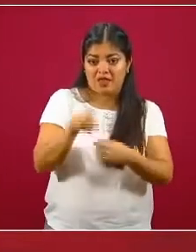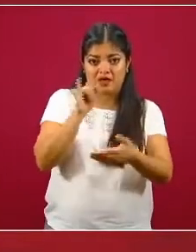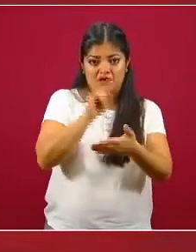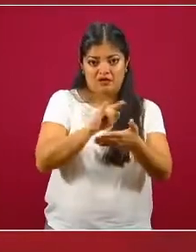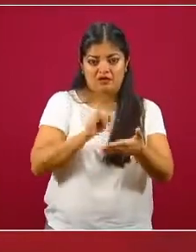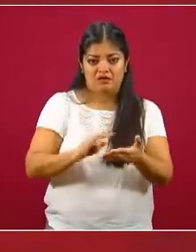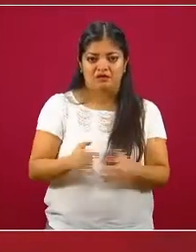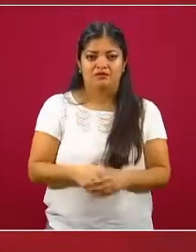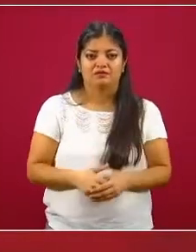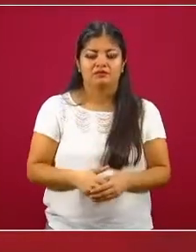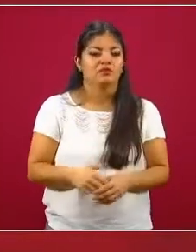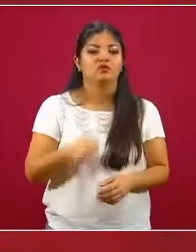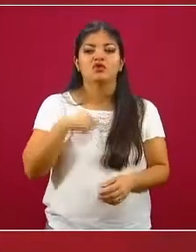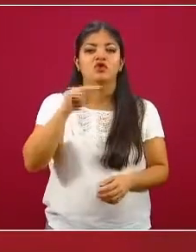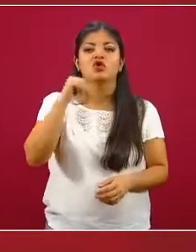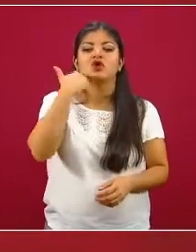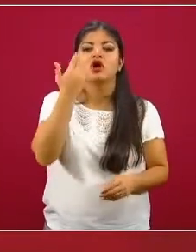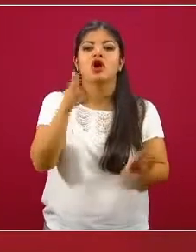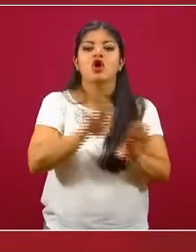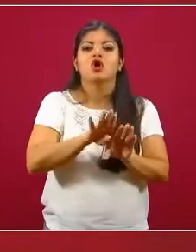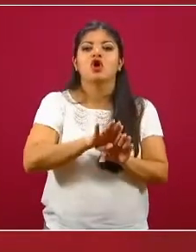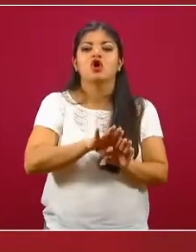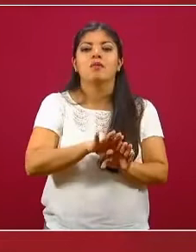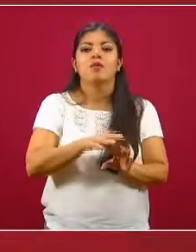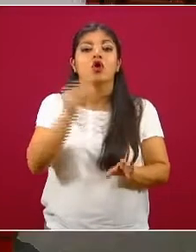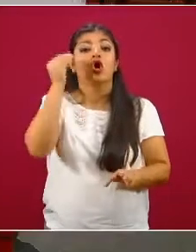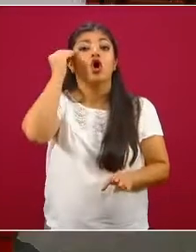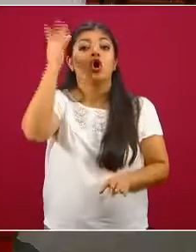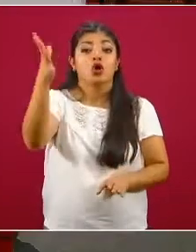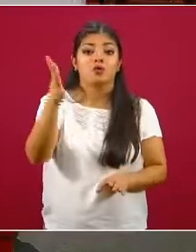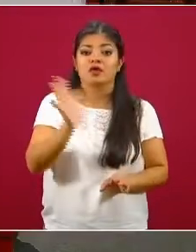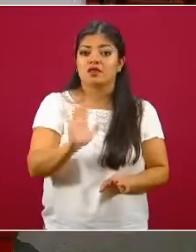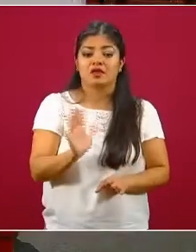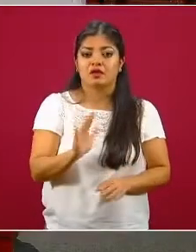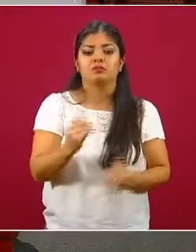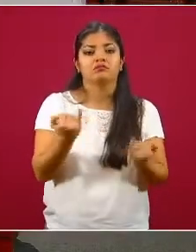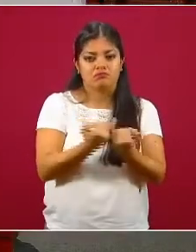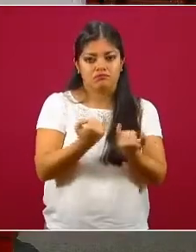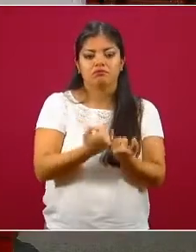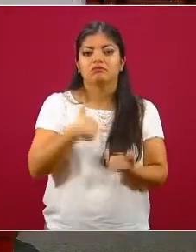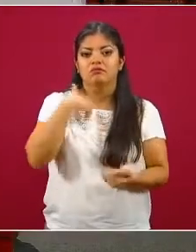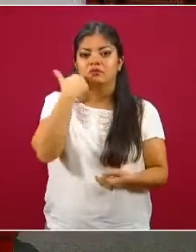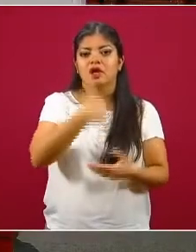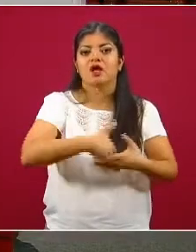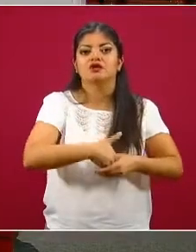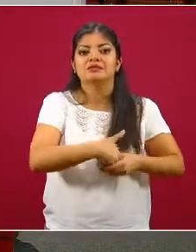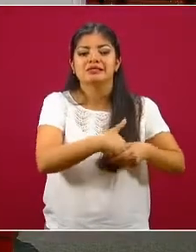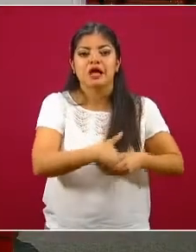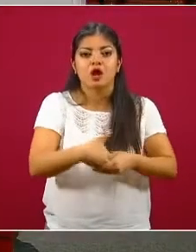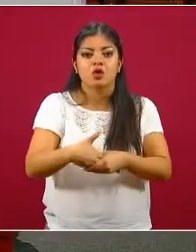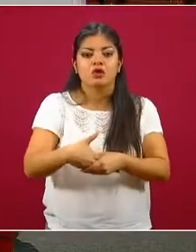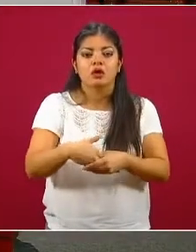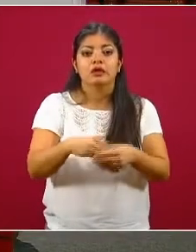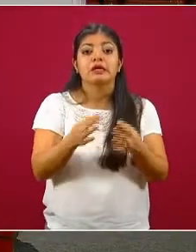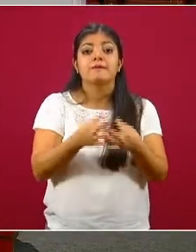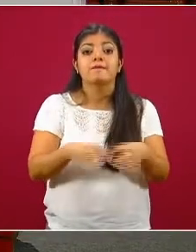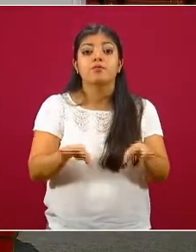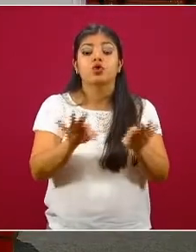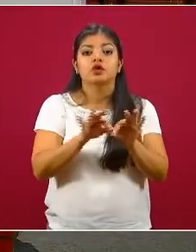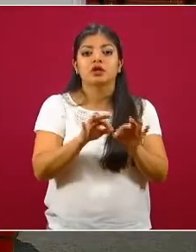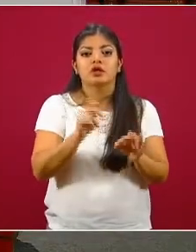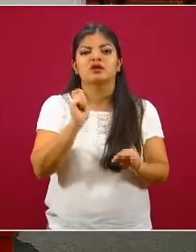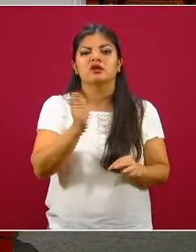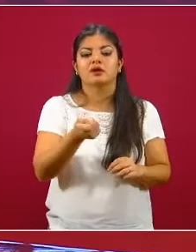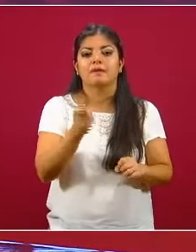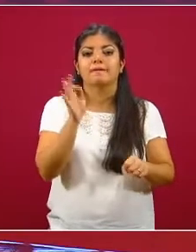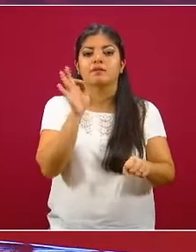No queremos dejar de pasar esta ocasión sin saludar también la importancia que tiene